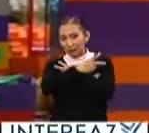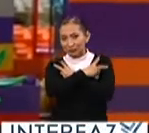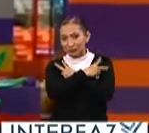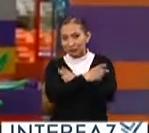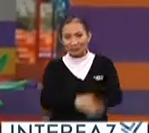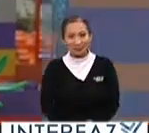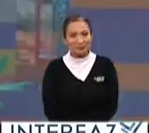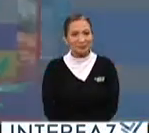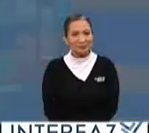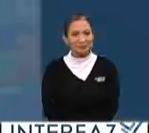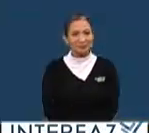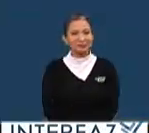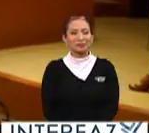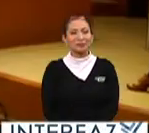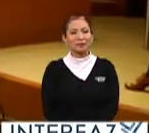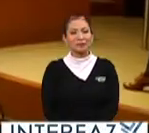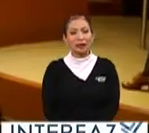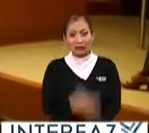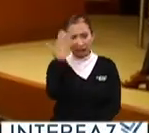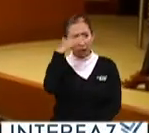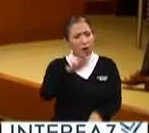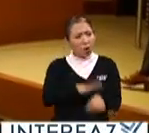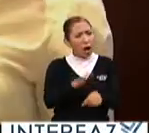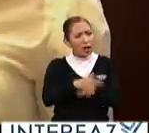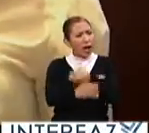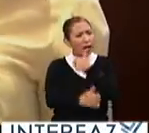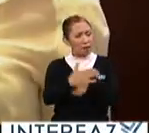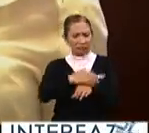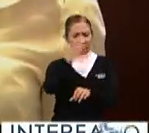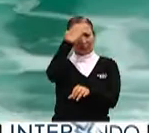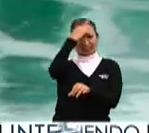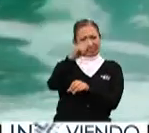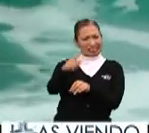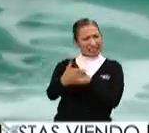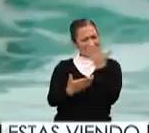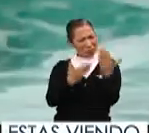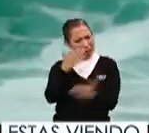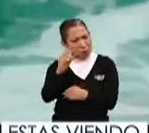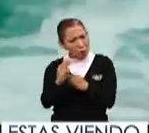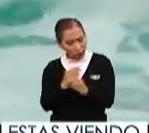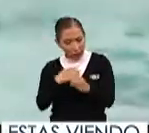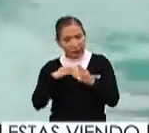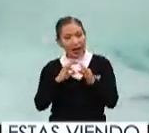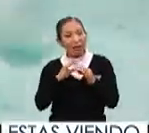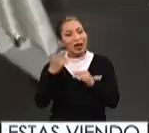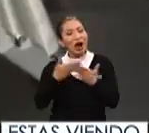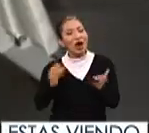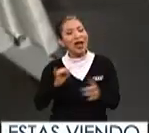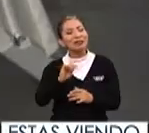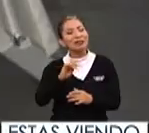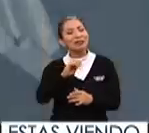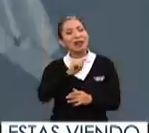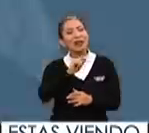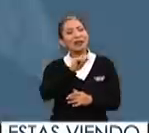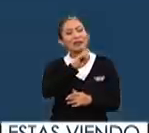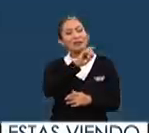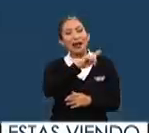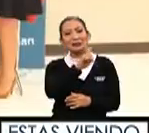vacaciones. ¿Sabes cuáles son las carreras más extrañas del mundo? Te lo contamos hoy en Interfaz.